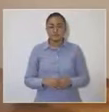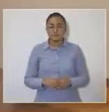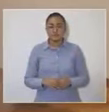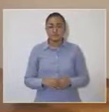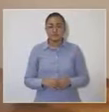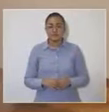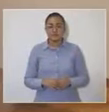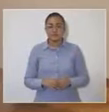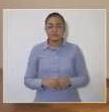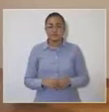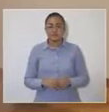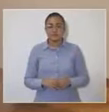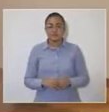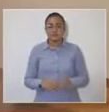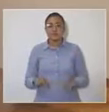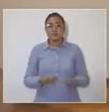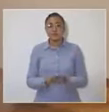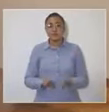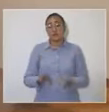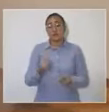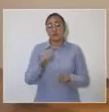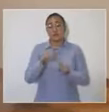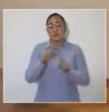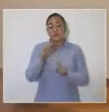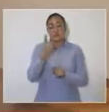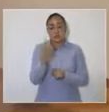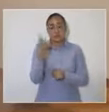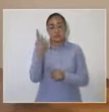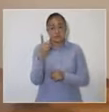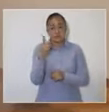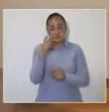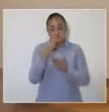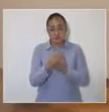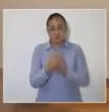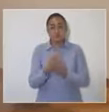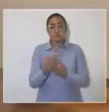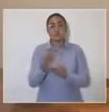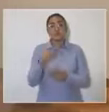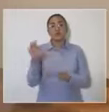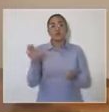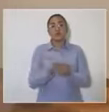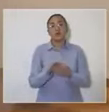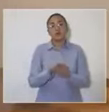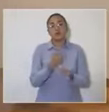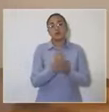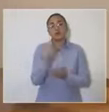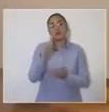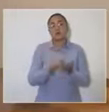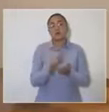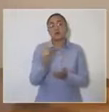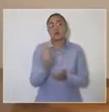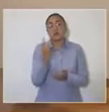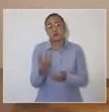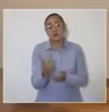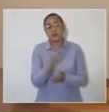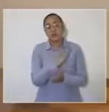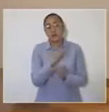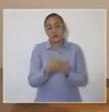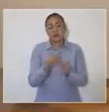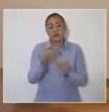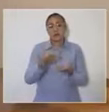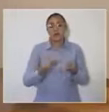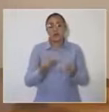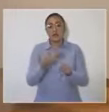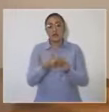Hay que hacer un cierre el 31 de diciembre, pero como son recursos 2022, se pueden seguir